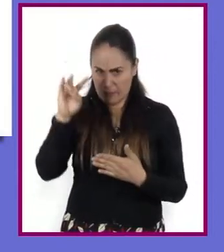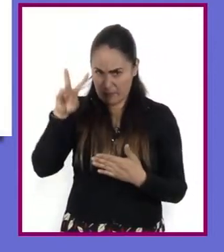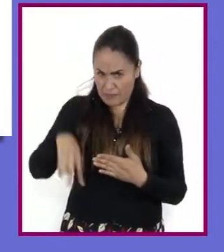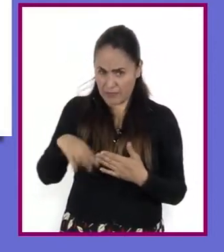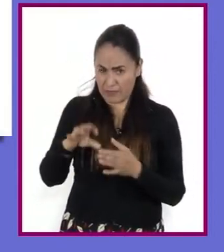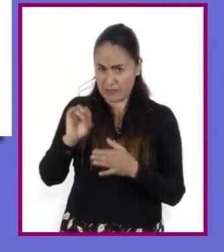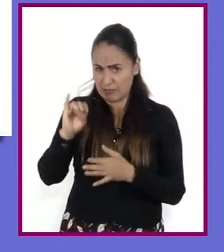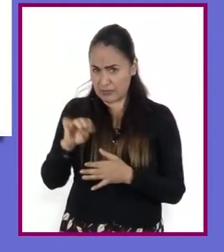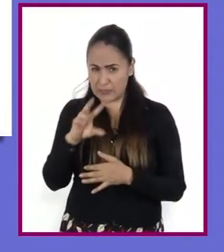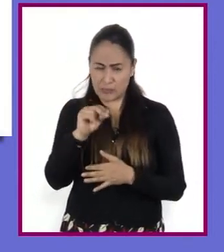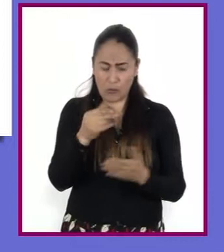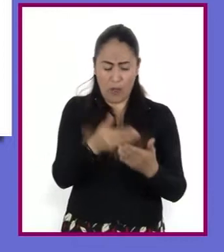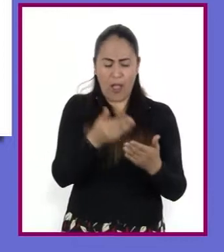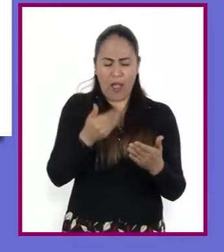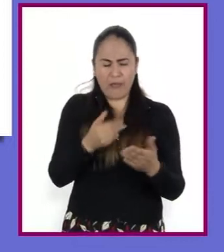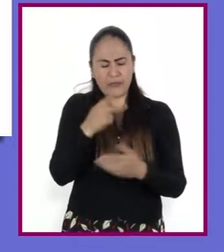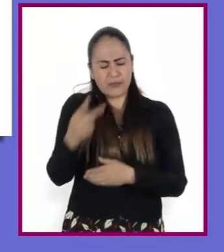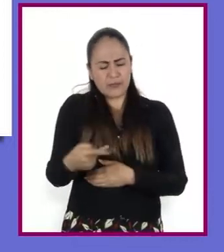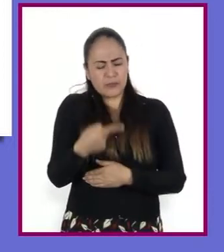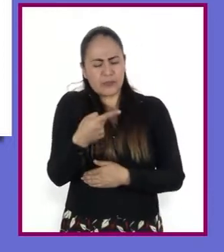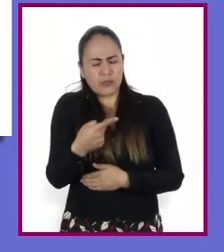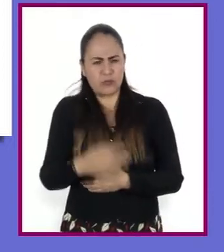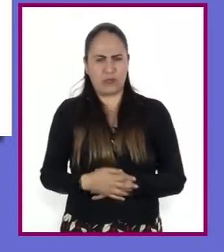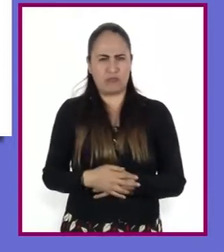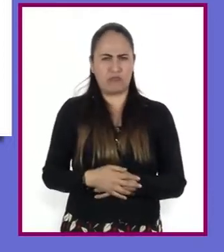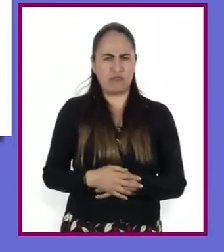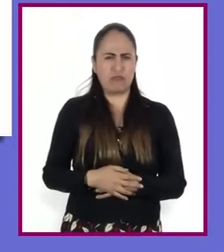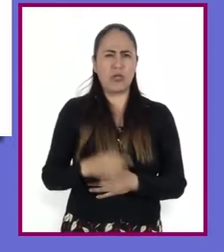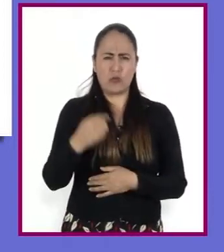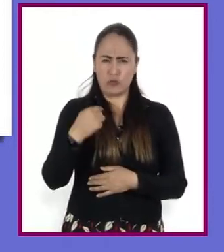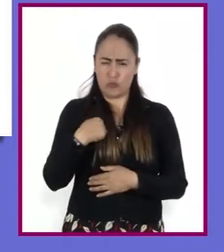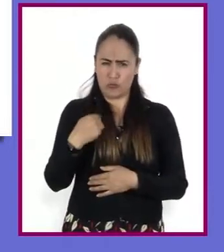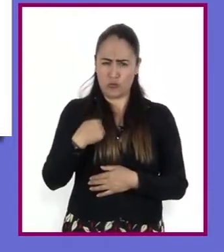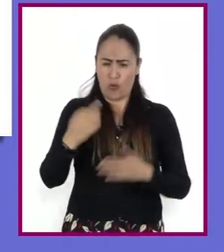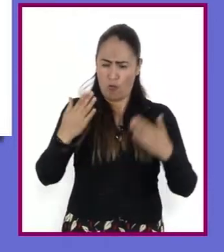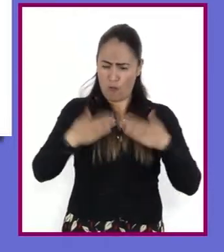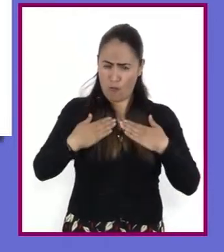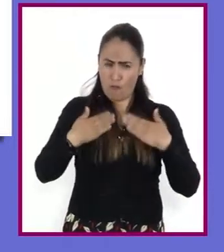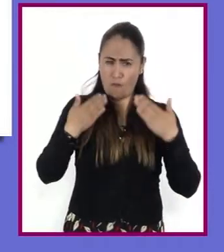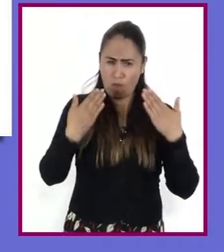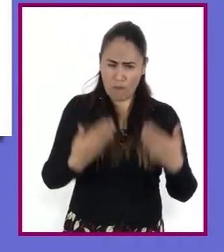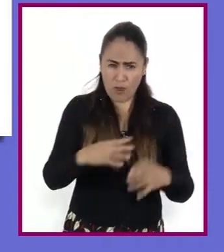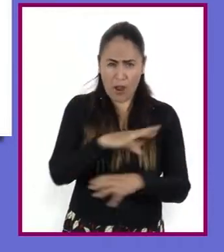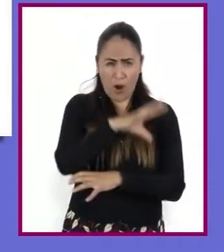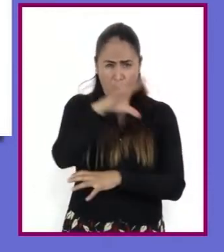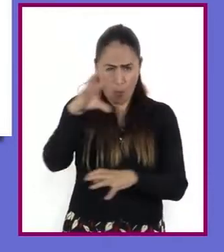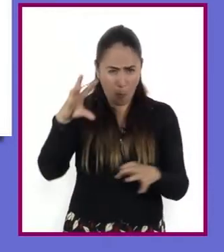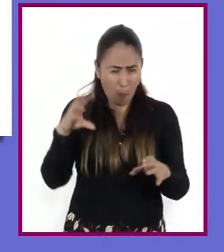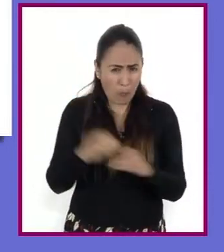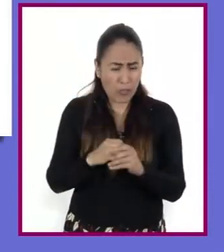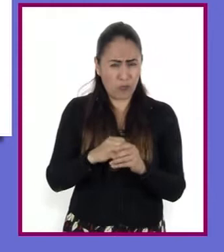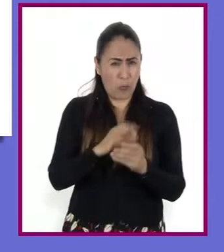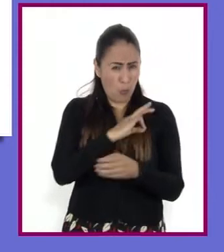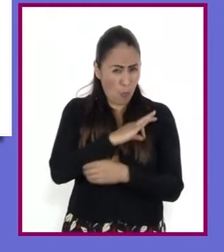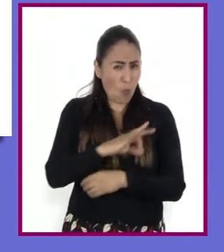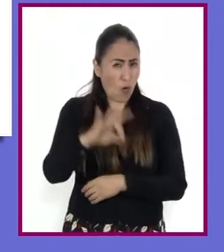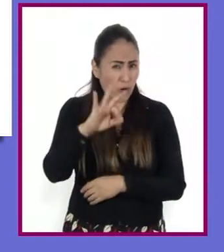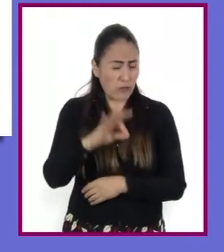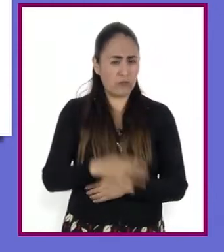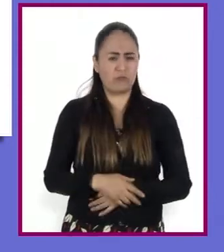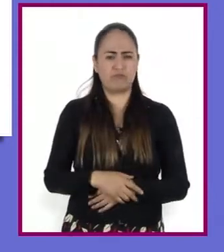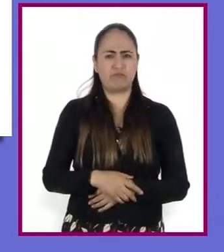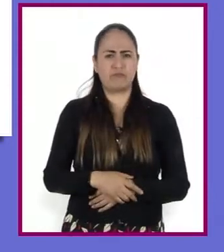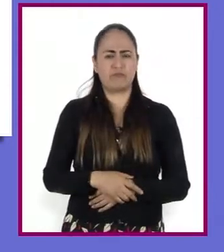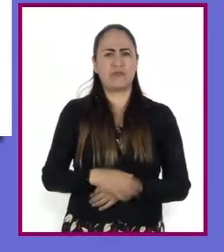conviene preguntarse ¿Puedo confiar en todas las fuentes informativas a las que tengo acceso? ¿La